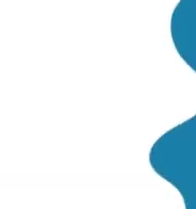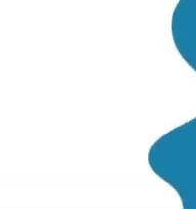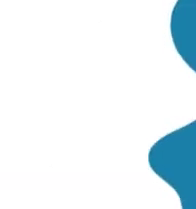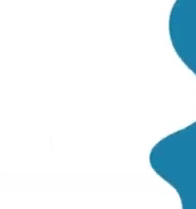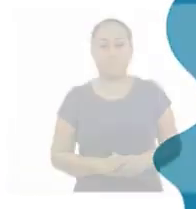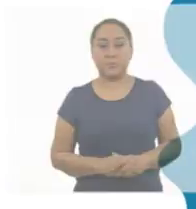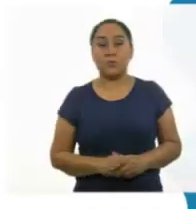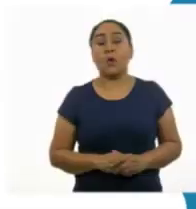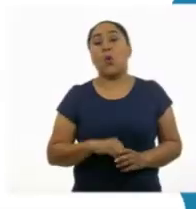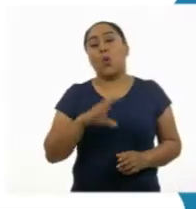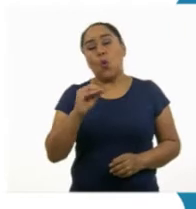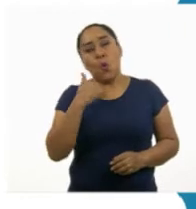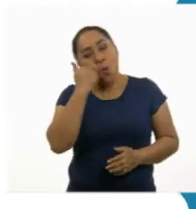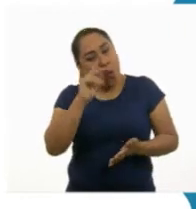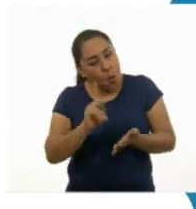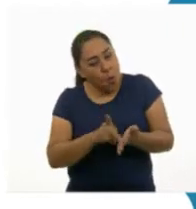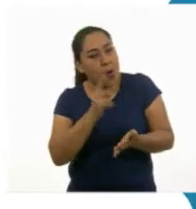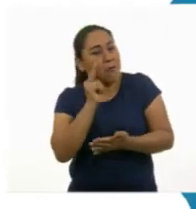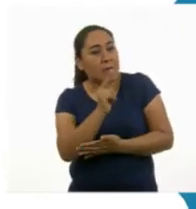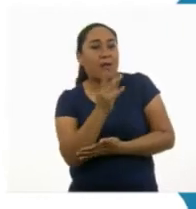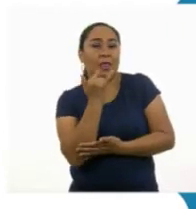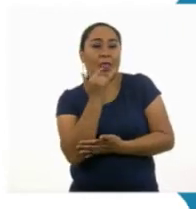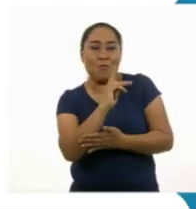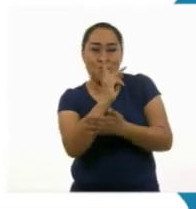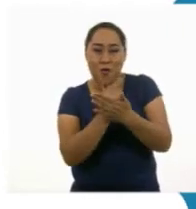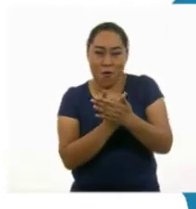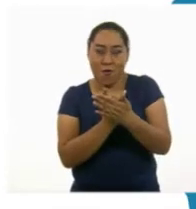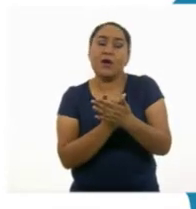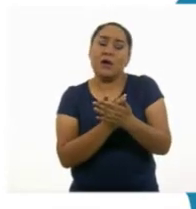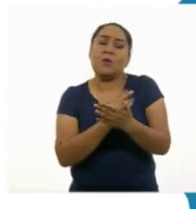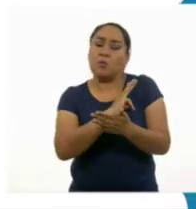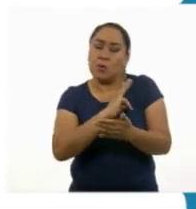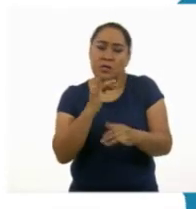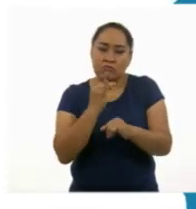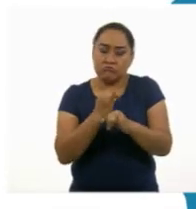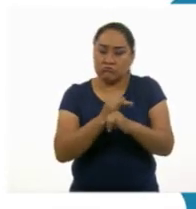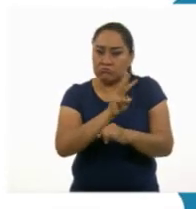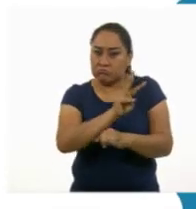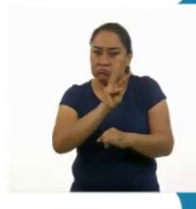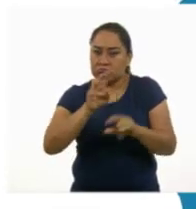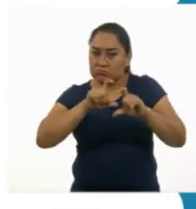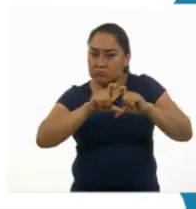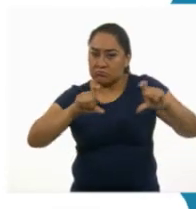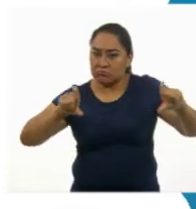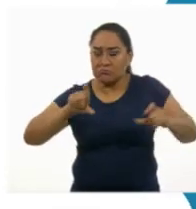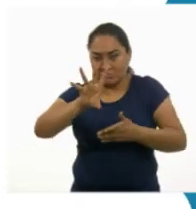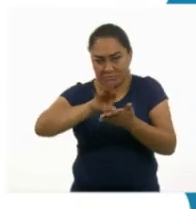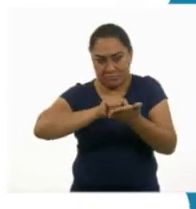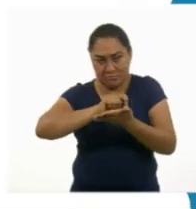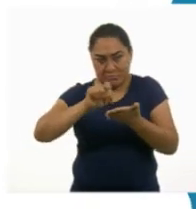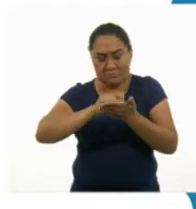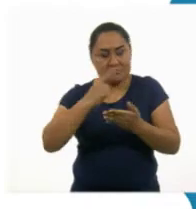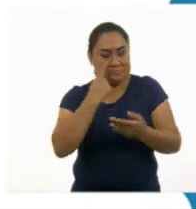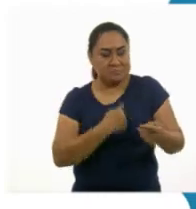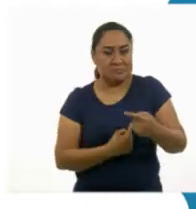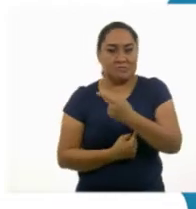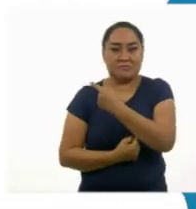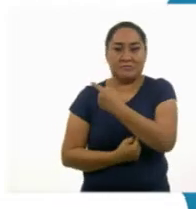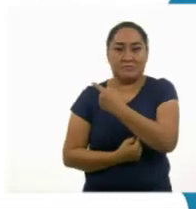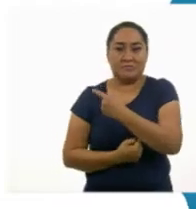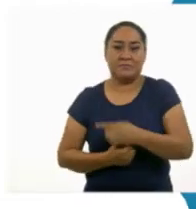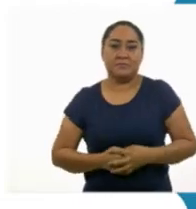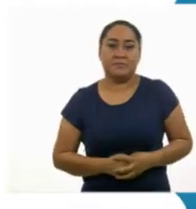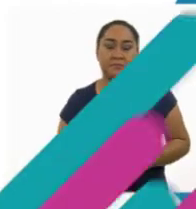Si quieres volver a ver los programas de Aprende en Casa, puedes encontrarlos en la siguiente liga. aprendeencasa.c.gov